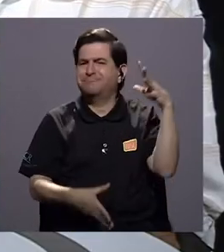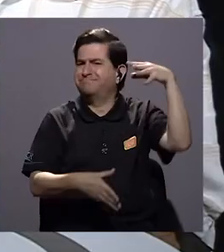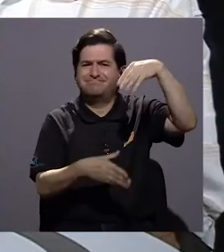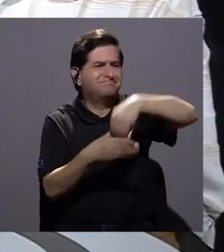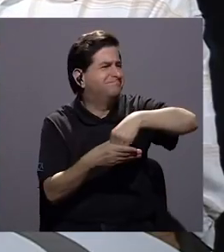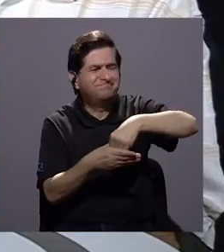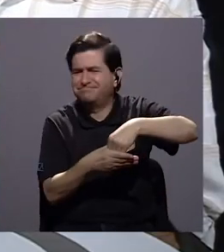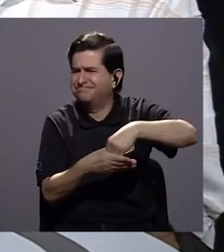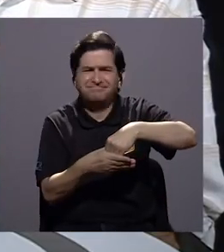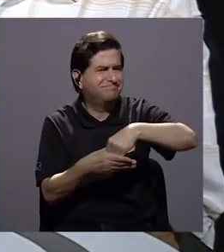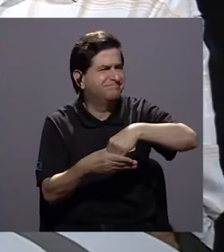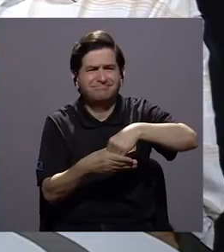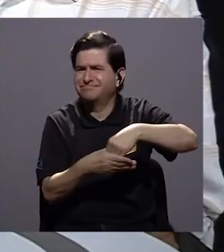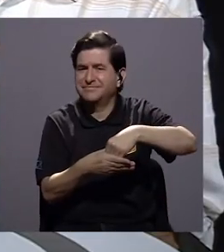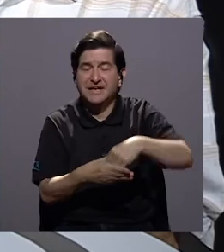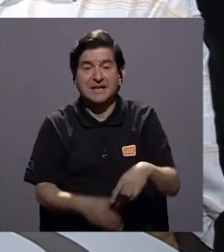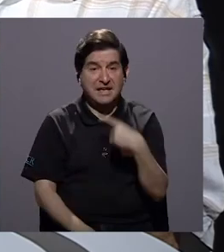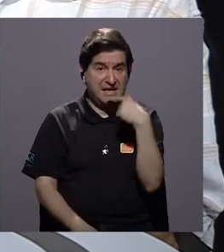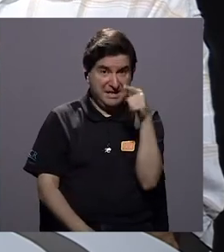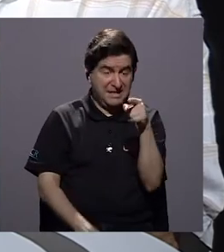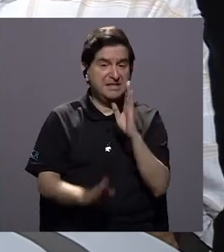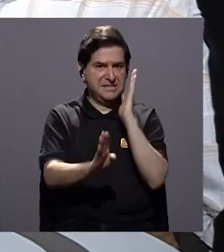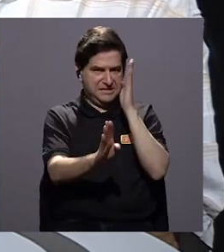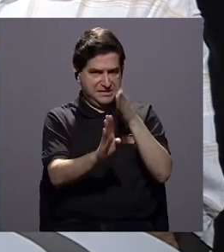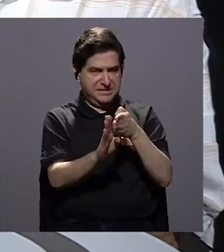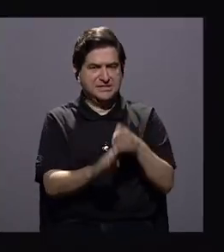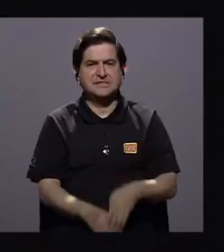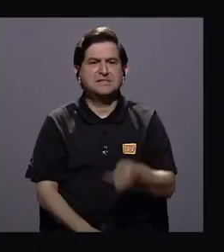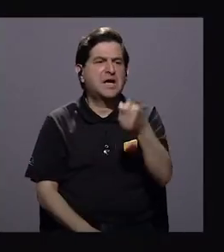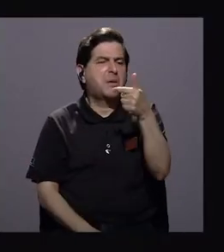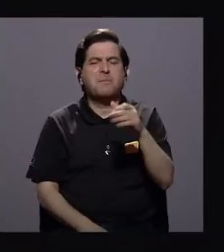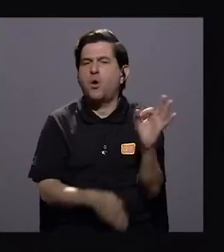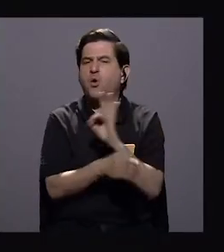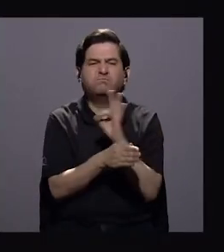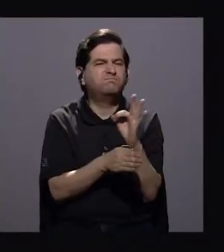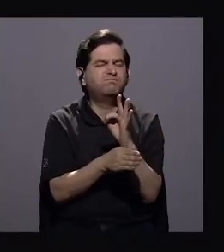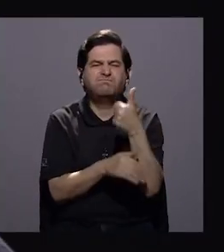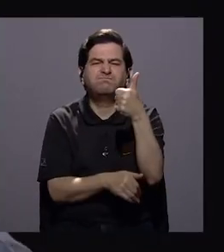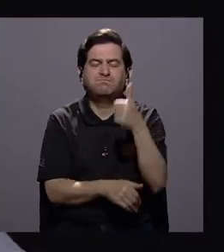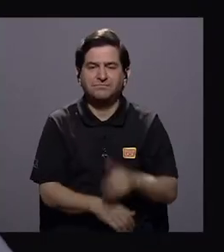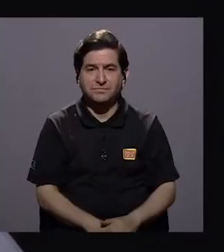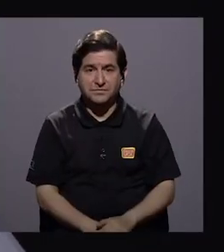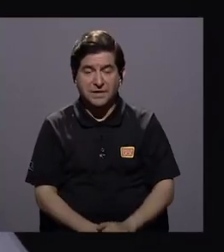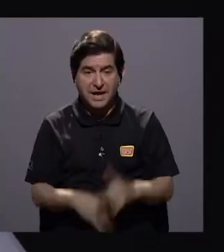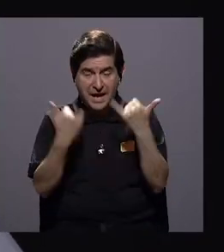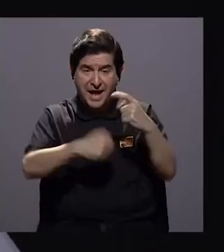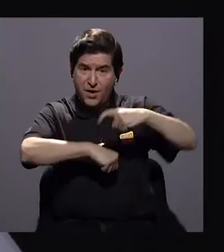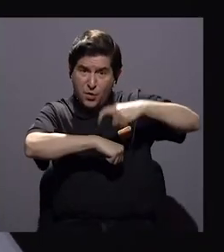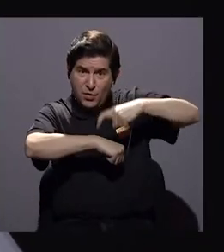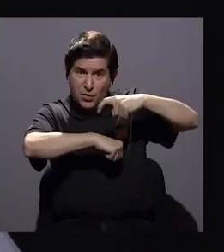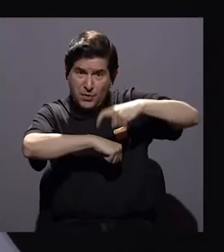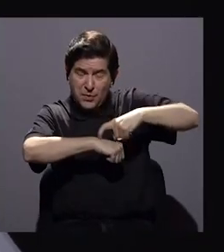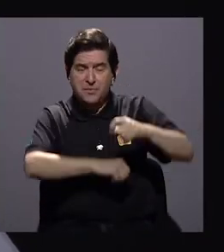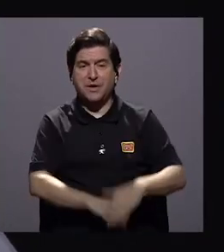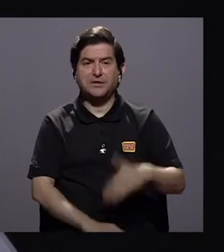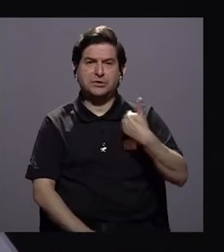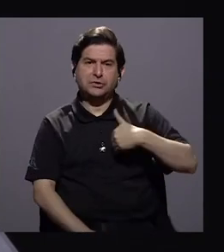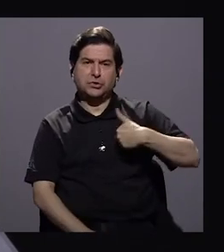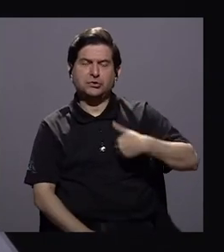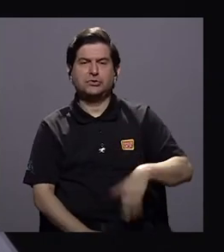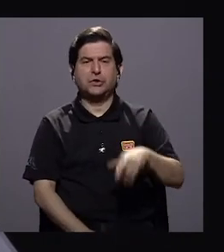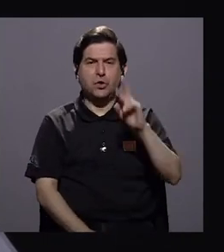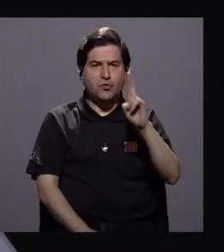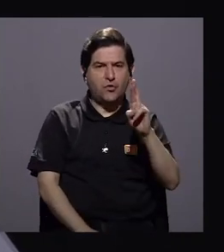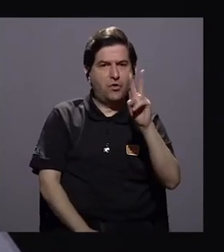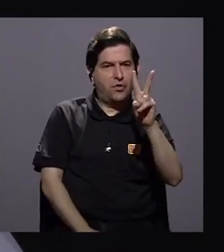inclusivo e inclusive dicen así, poco eficientes. Estamos pasando por un momento, don Rodolfo,